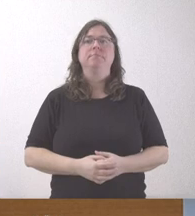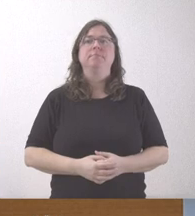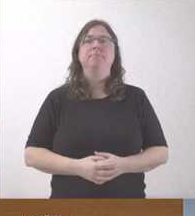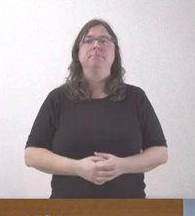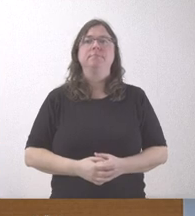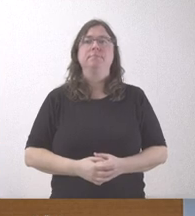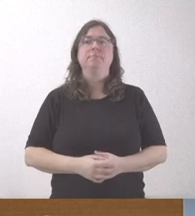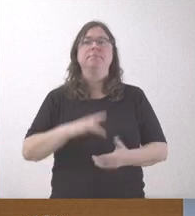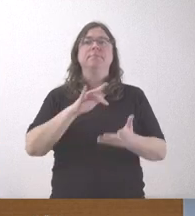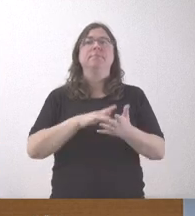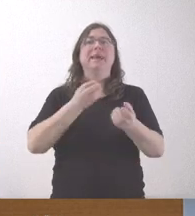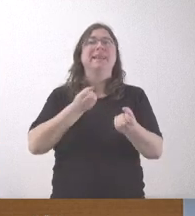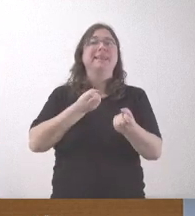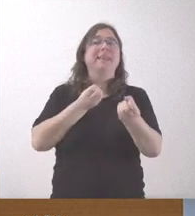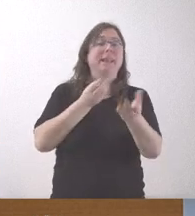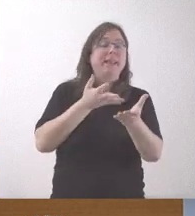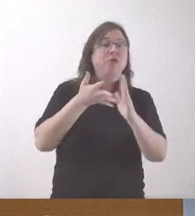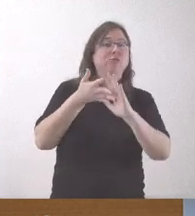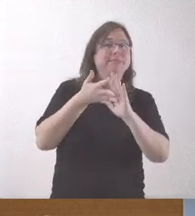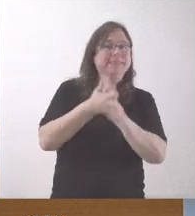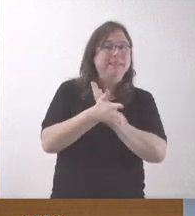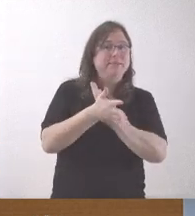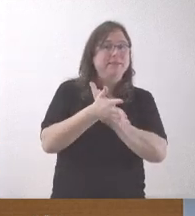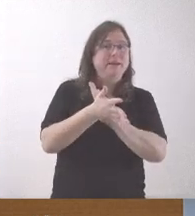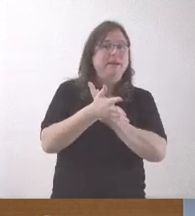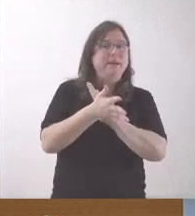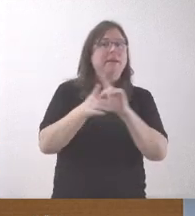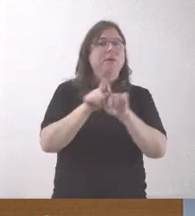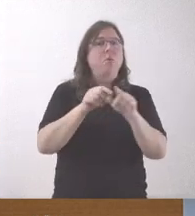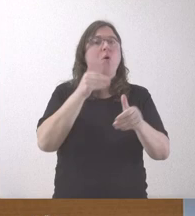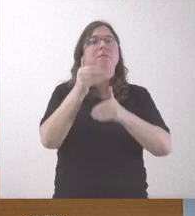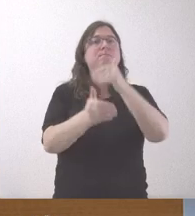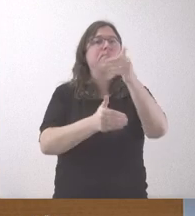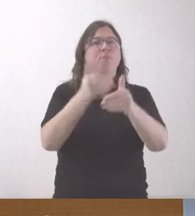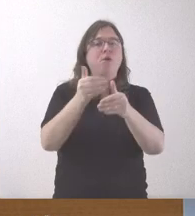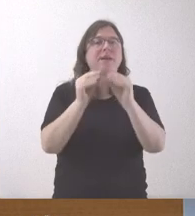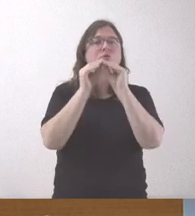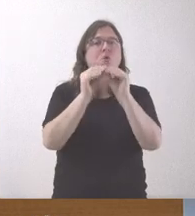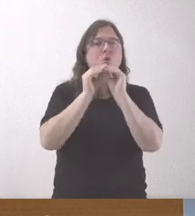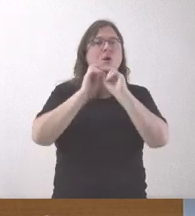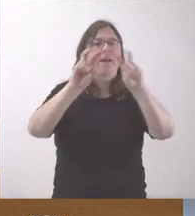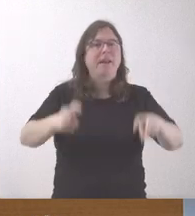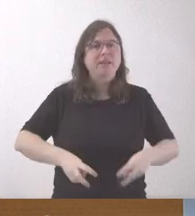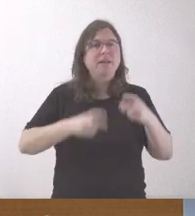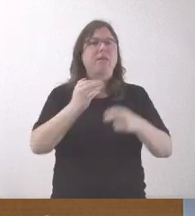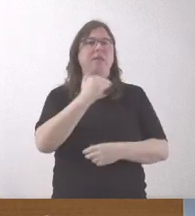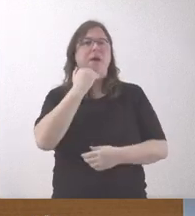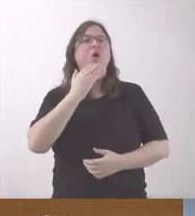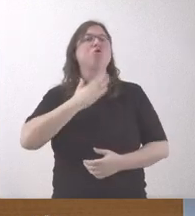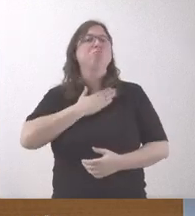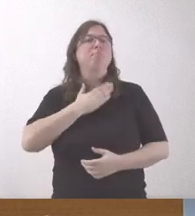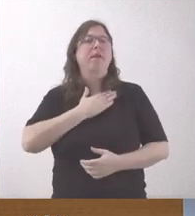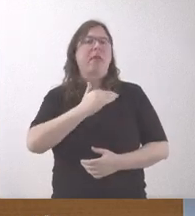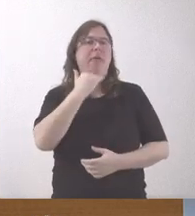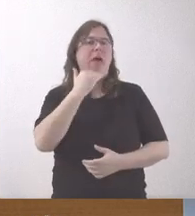¿Esta declaración va a implicar algún proceso de restauración? No sé si han hablado con la propietaria para,